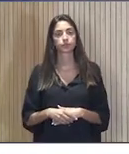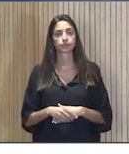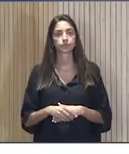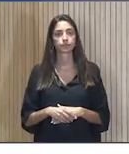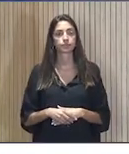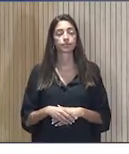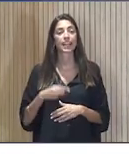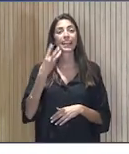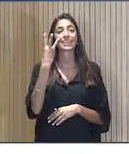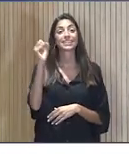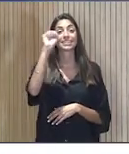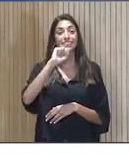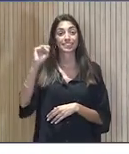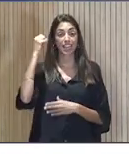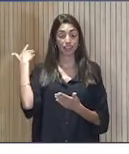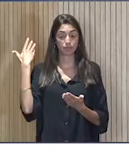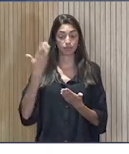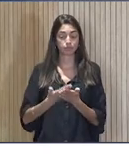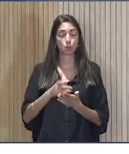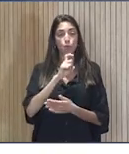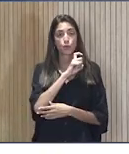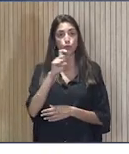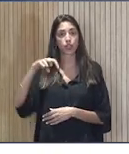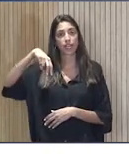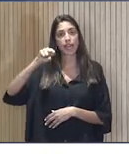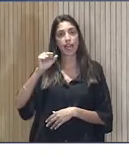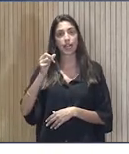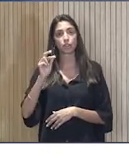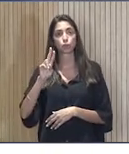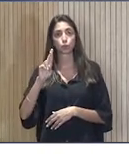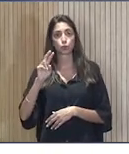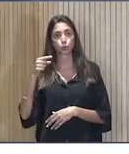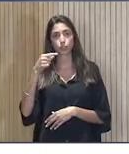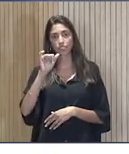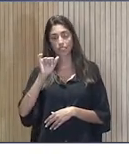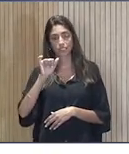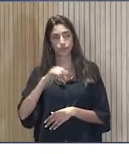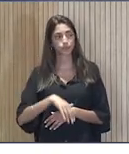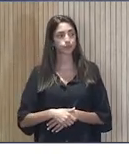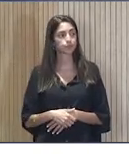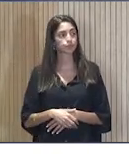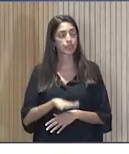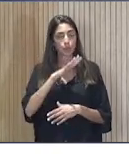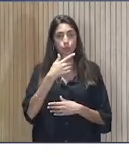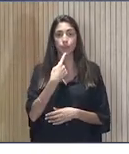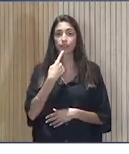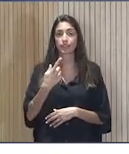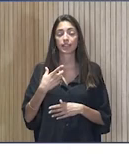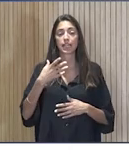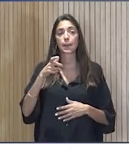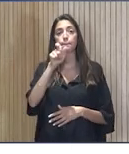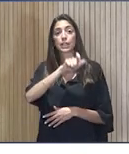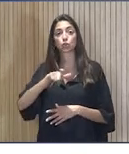Treinta años de Fundación Naturgi. Voy a mencionar a los miembros del jurado